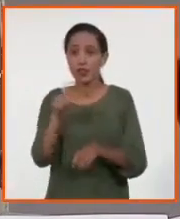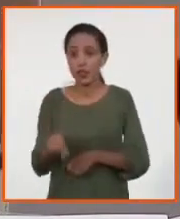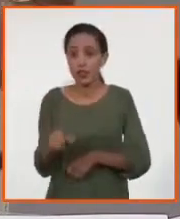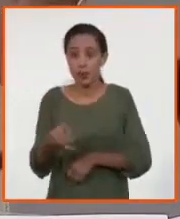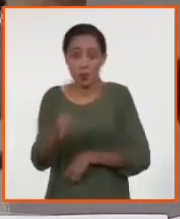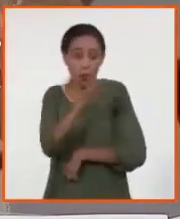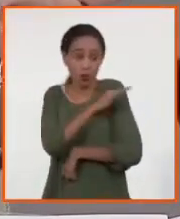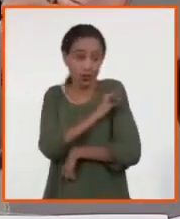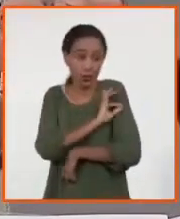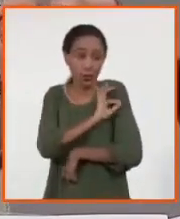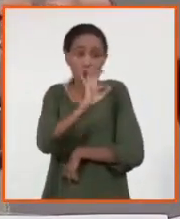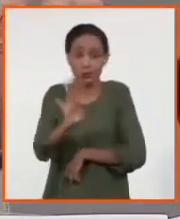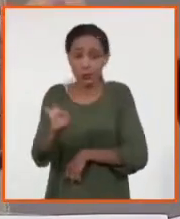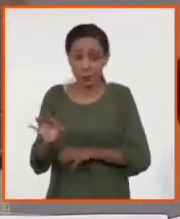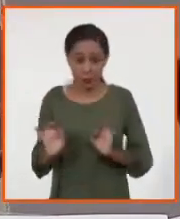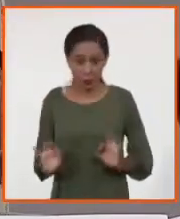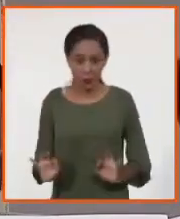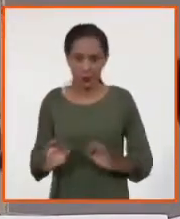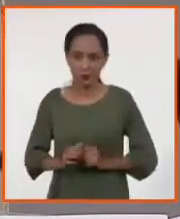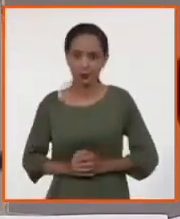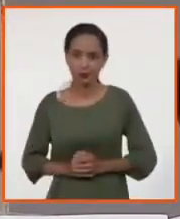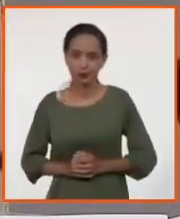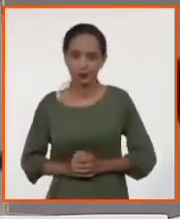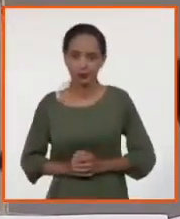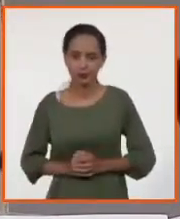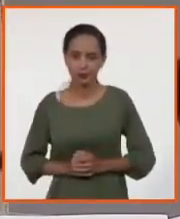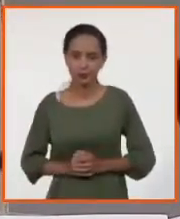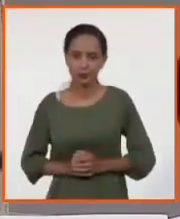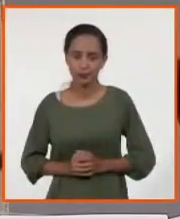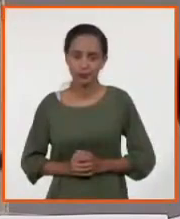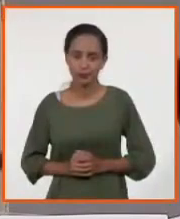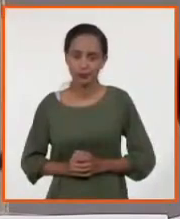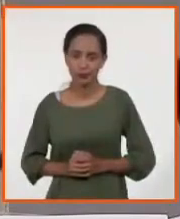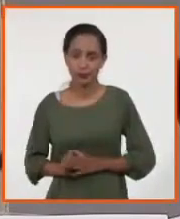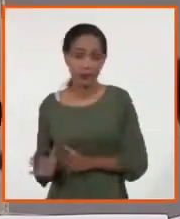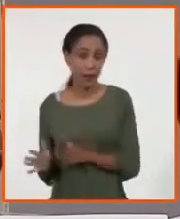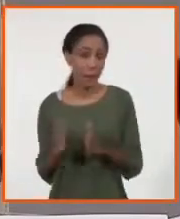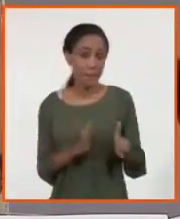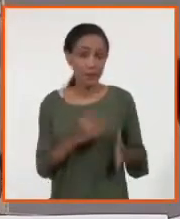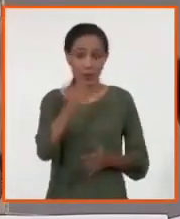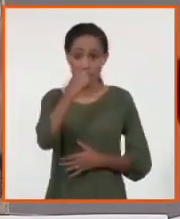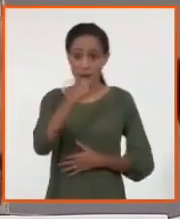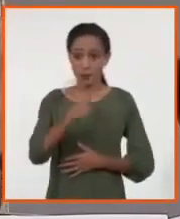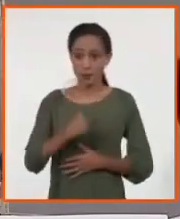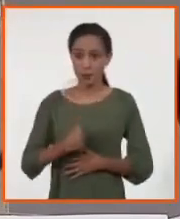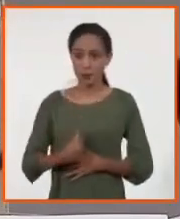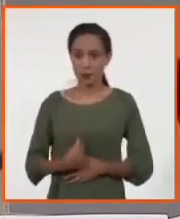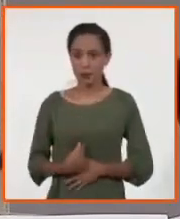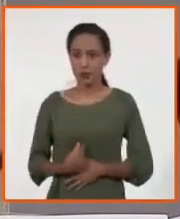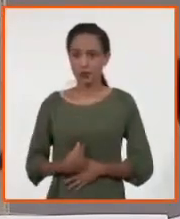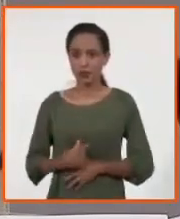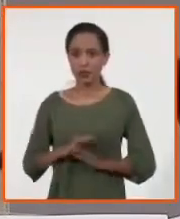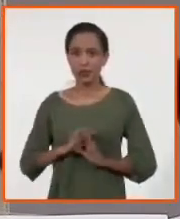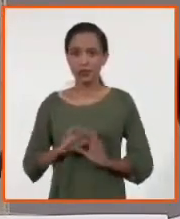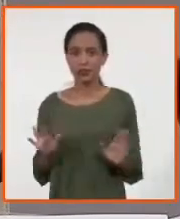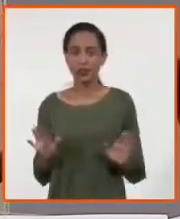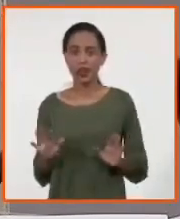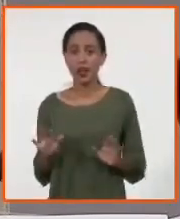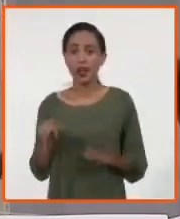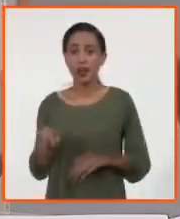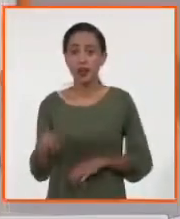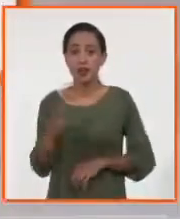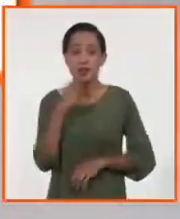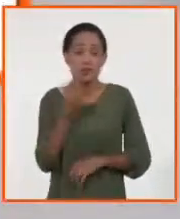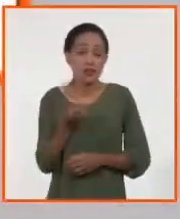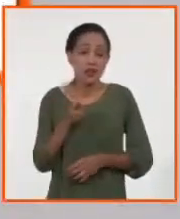Y después él va a seguir la cadena. Por una parte. Y por otra parte, esa persona queda inmune a ese virus. Ahí, en esta diapo,